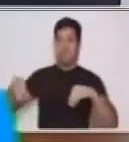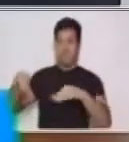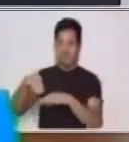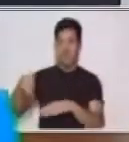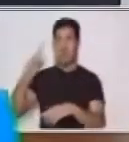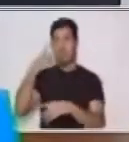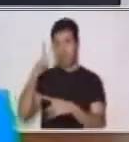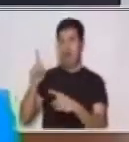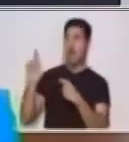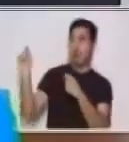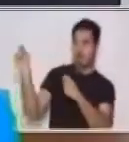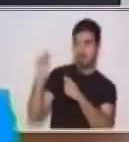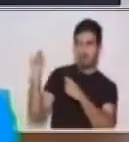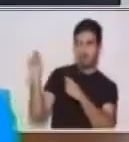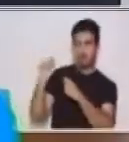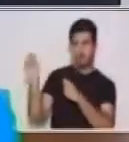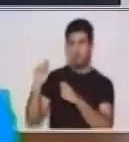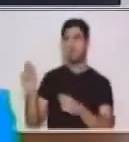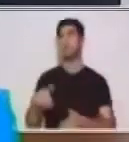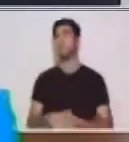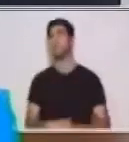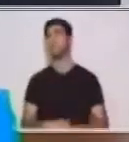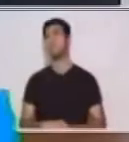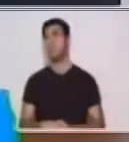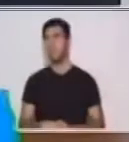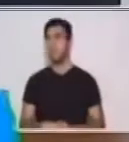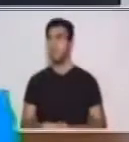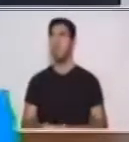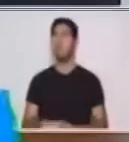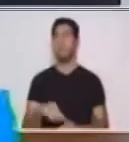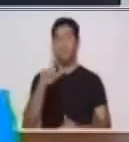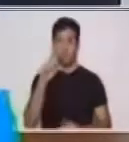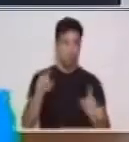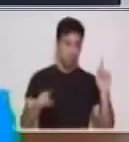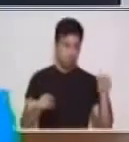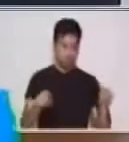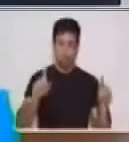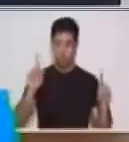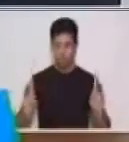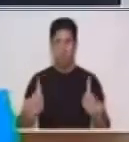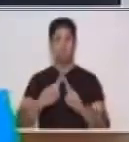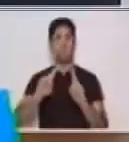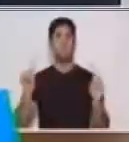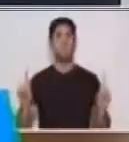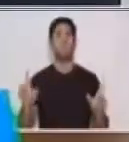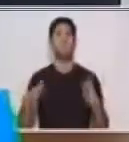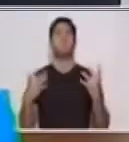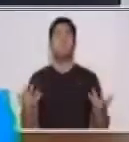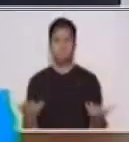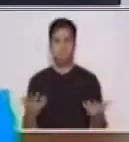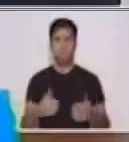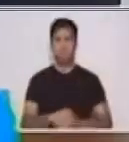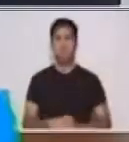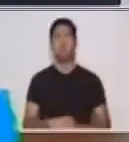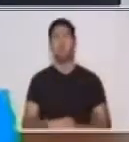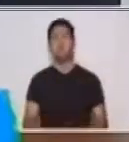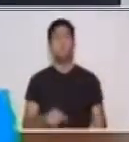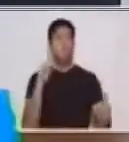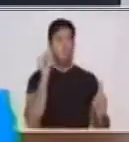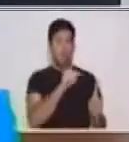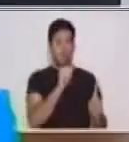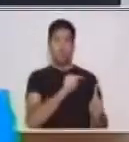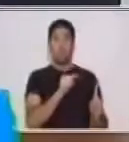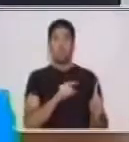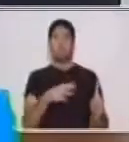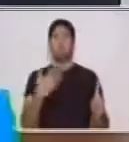entonces que la diferencia entre Santiago y Zumpango es que en Santiago se